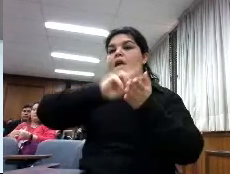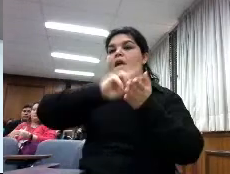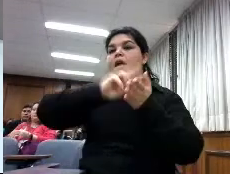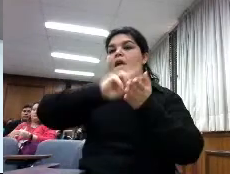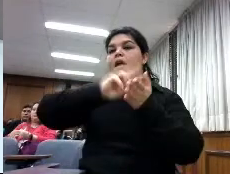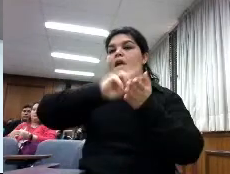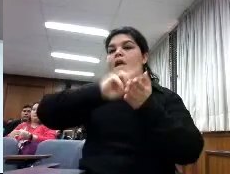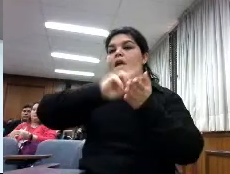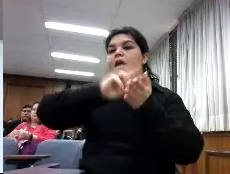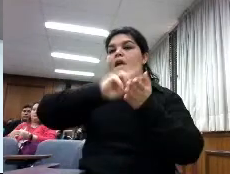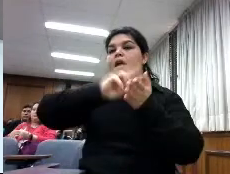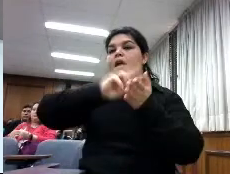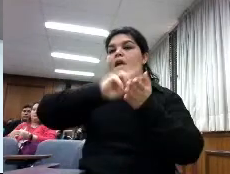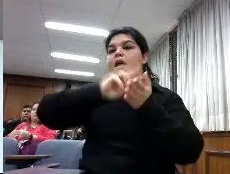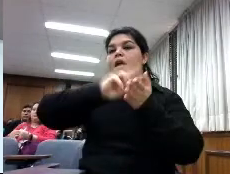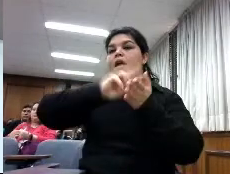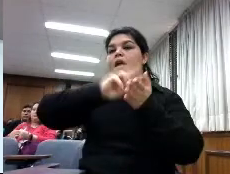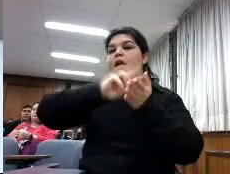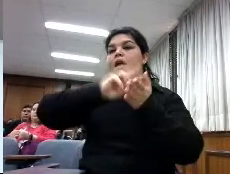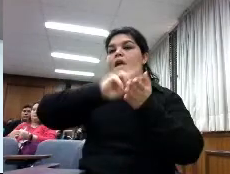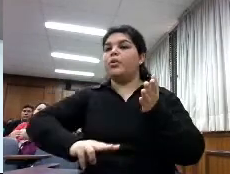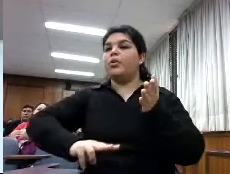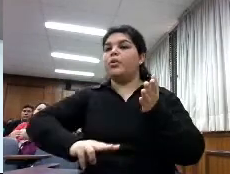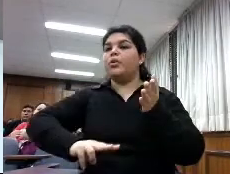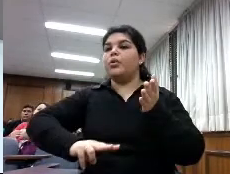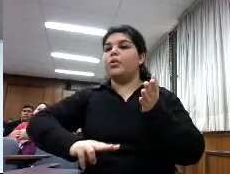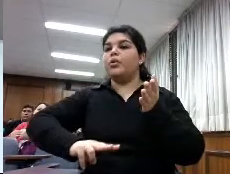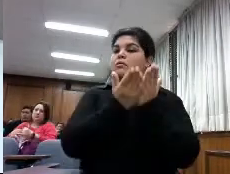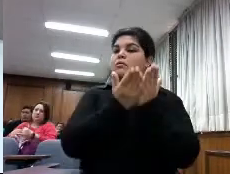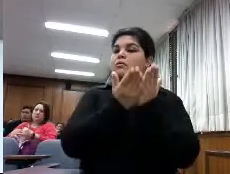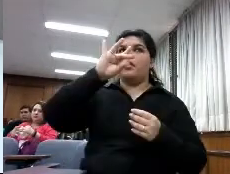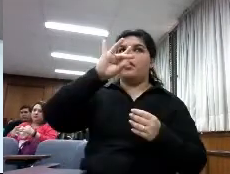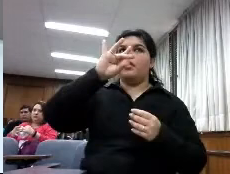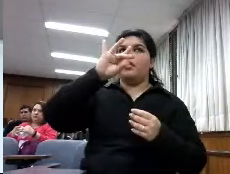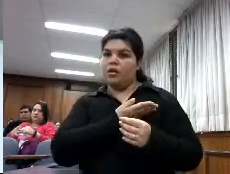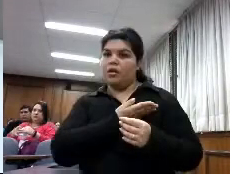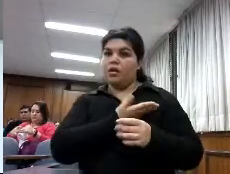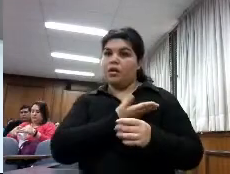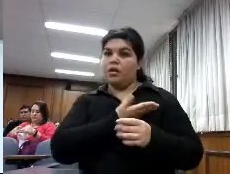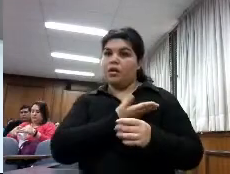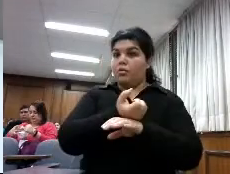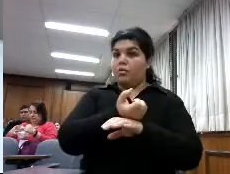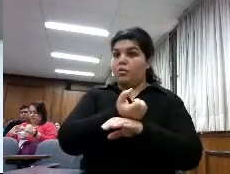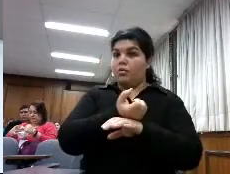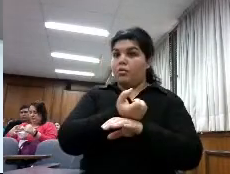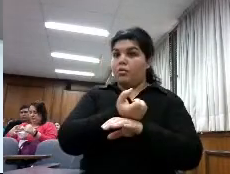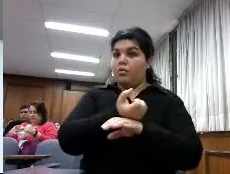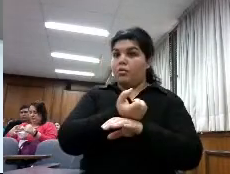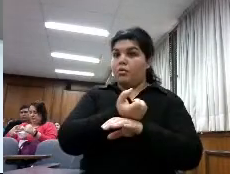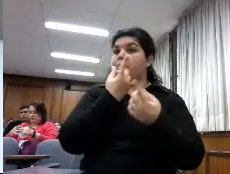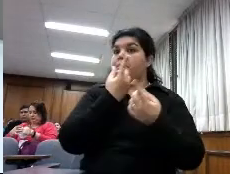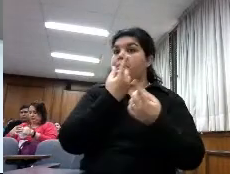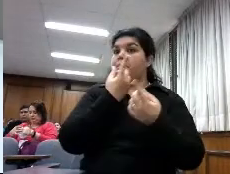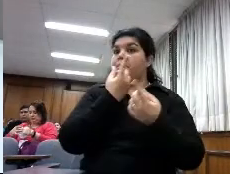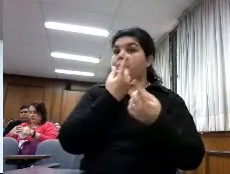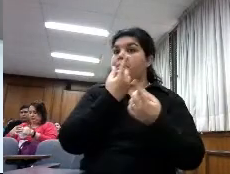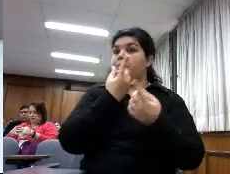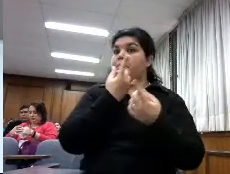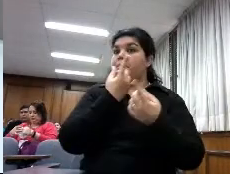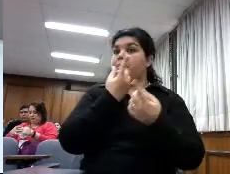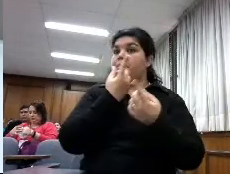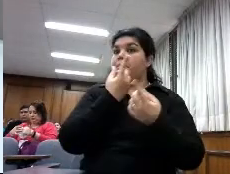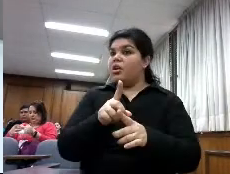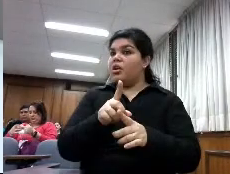descargar un PDF con Adobe Digital Edition pero no se está informando a la gente sobre qué características concretas